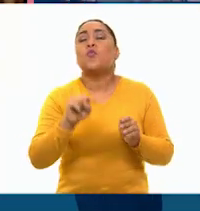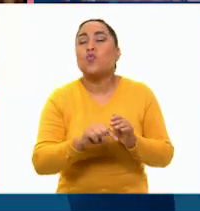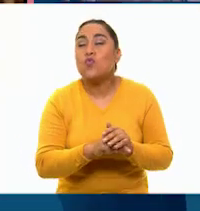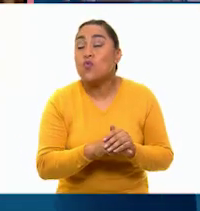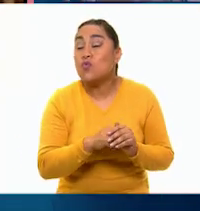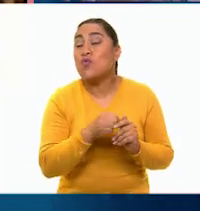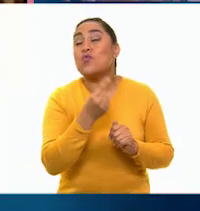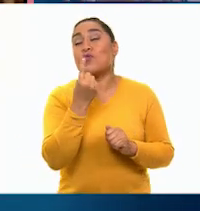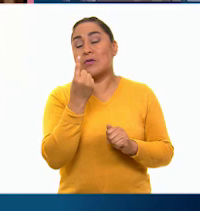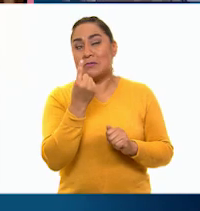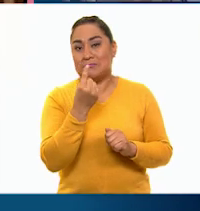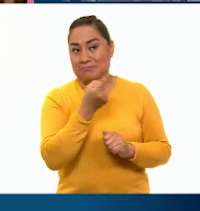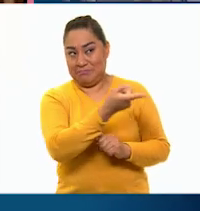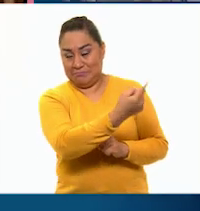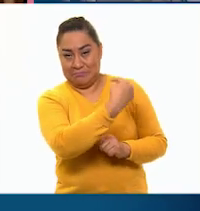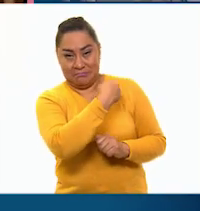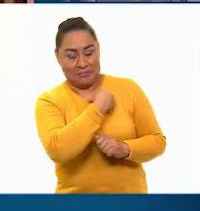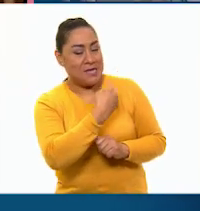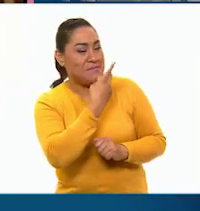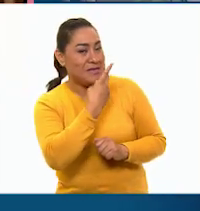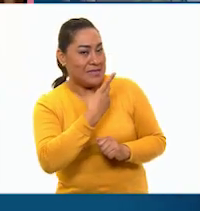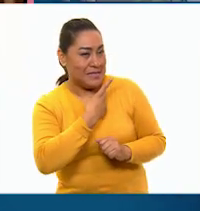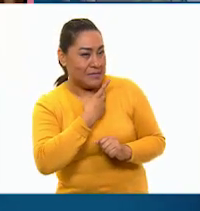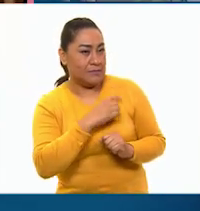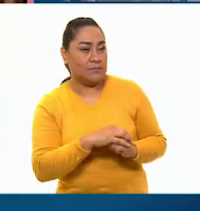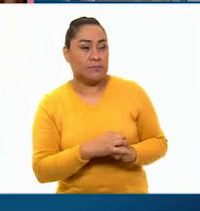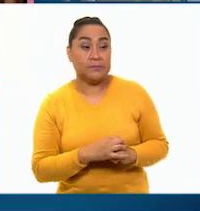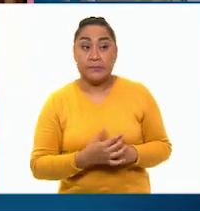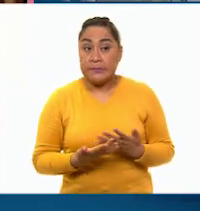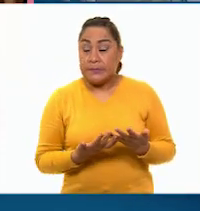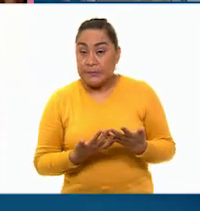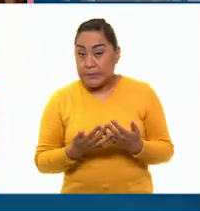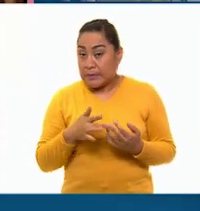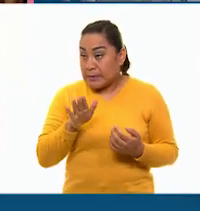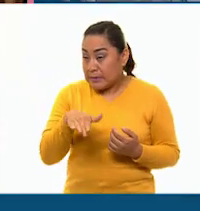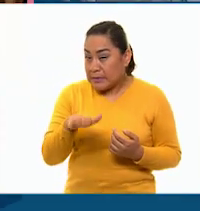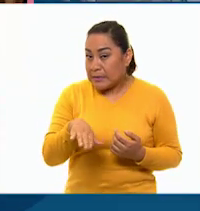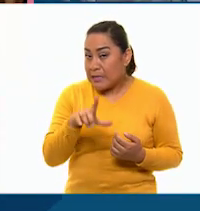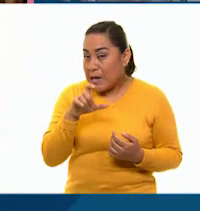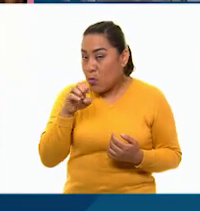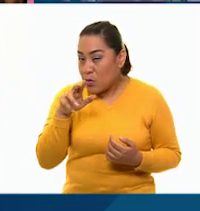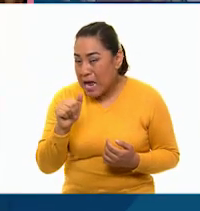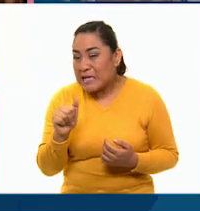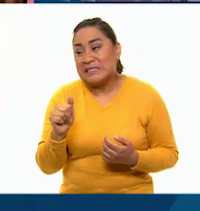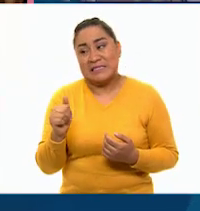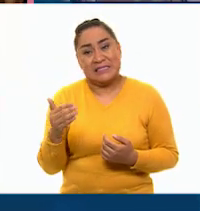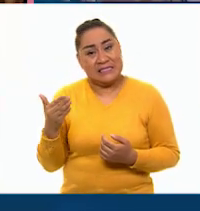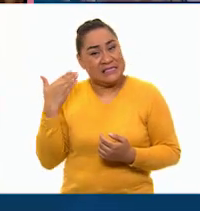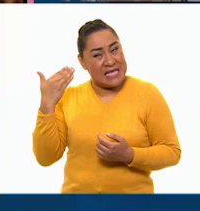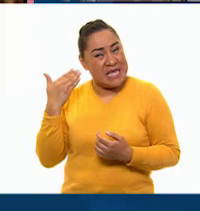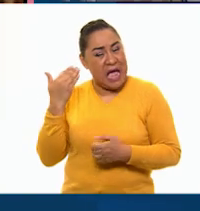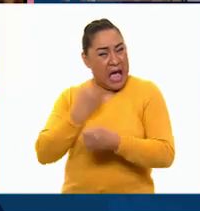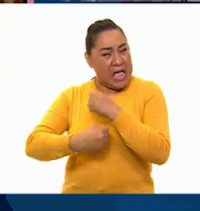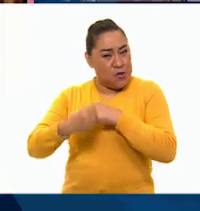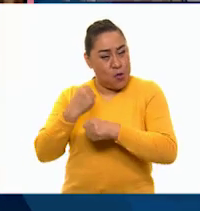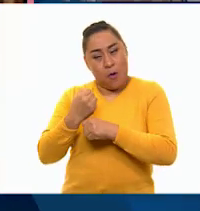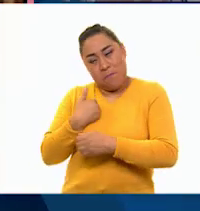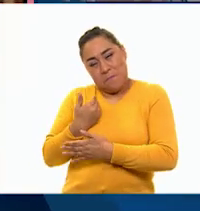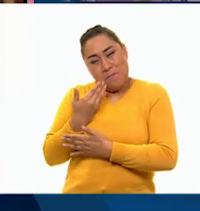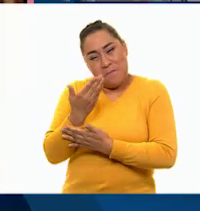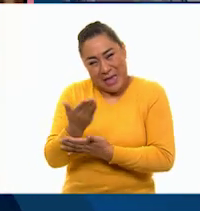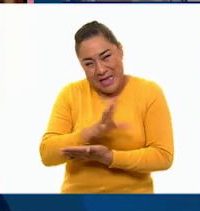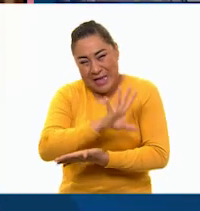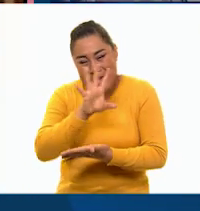él me dijo Leona, pues hace algunos años te pedí matrimonio, pero por